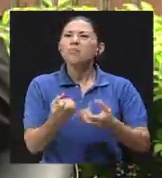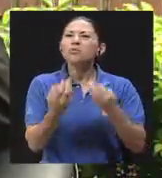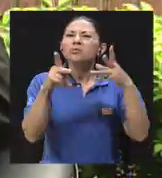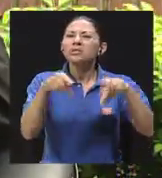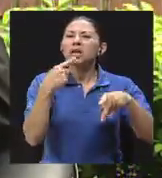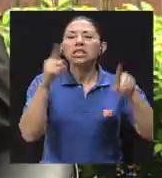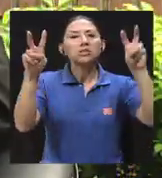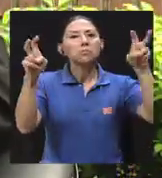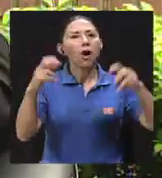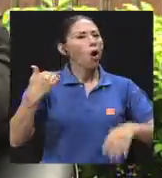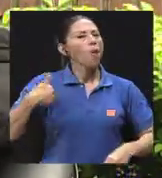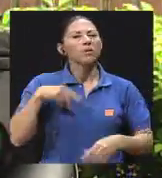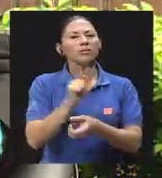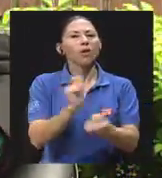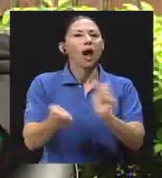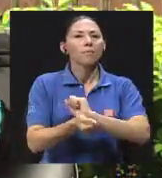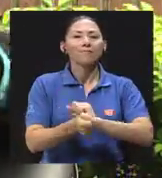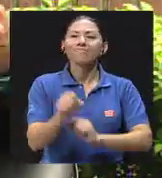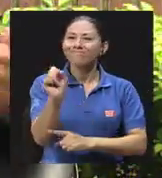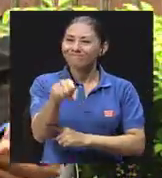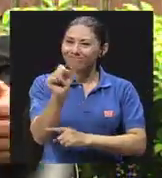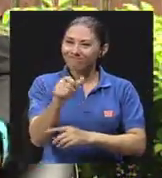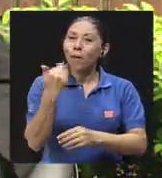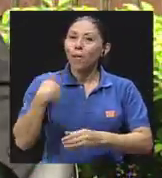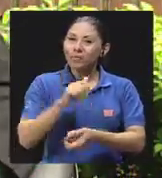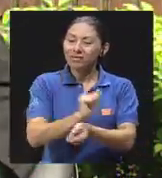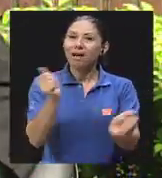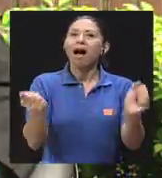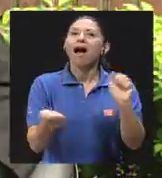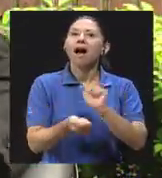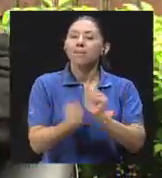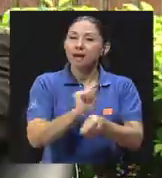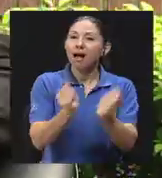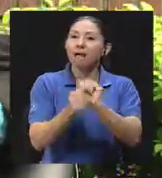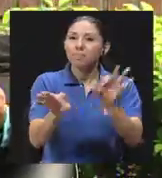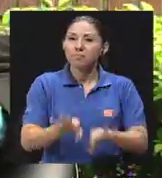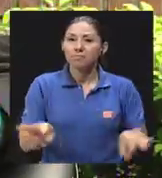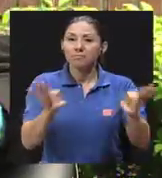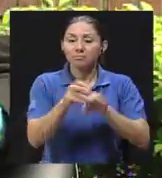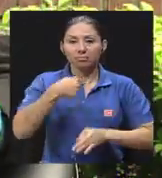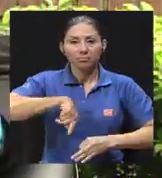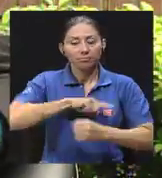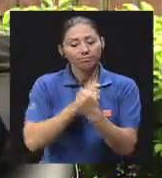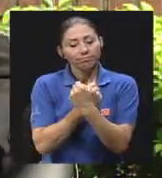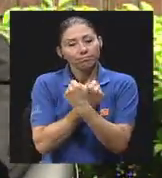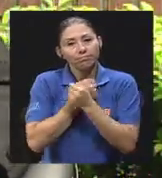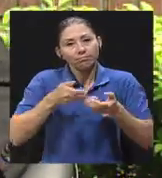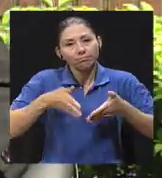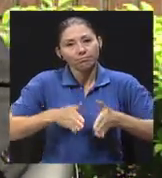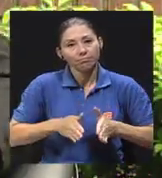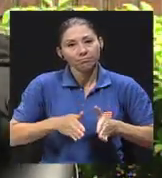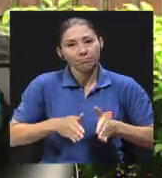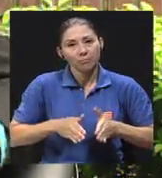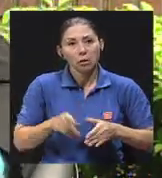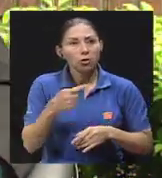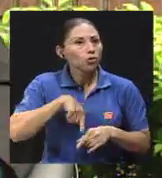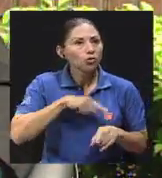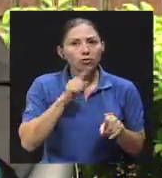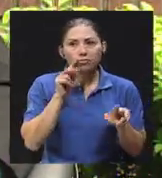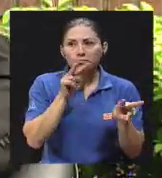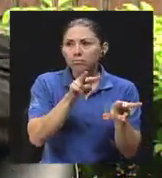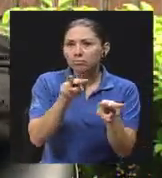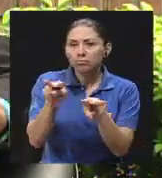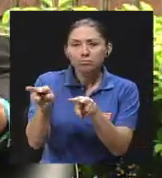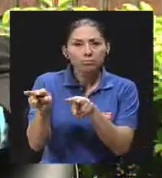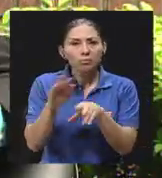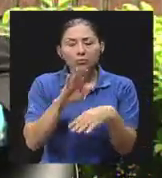hacen cambios, y cambios muy importantes, porque queremos a los hijos. No nos hemos encontrado un hombre que no quiera a sus hijos o a sus hijas,